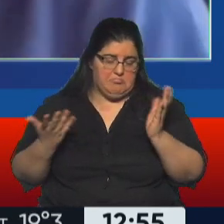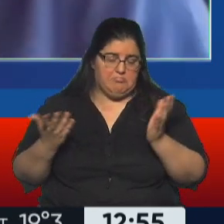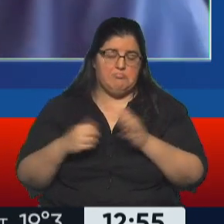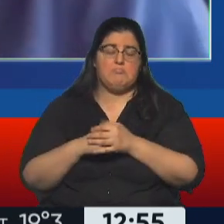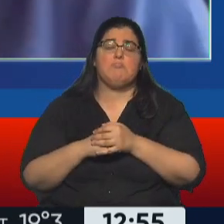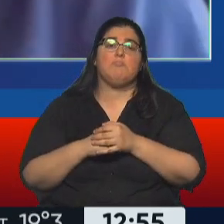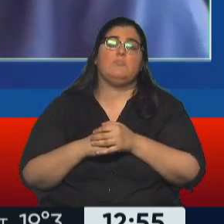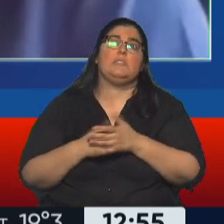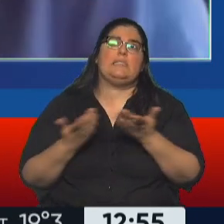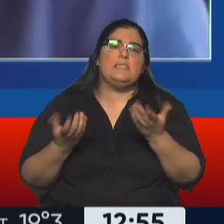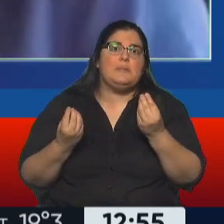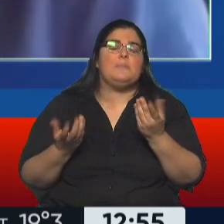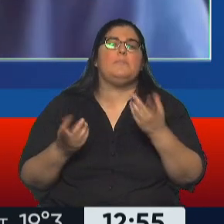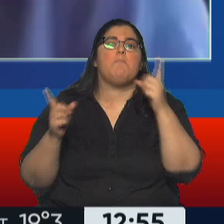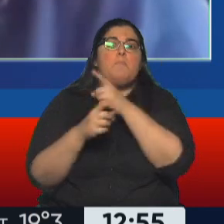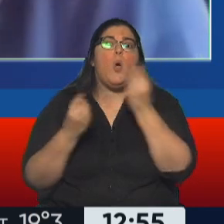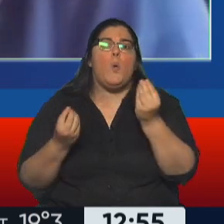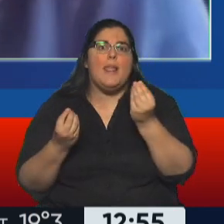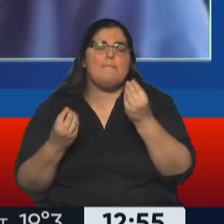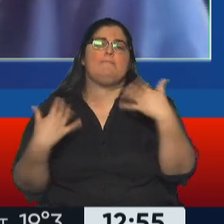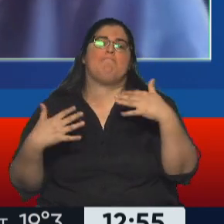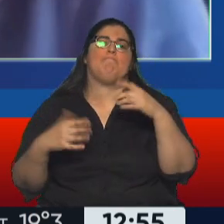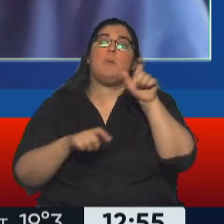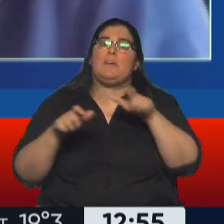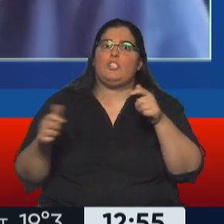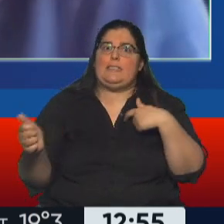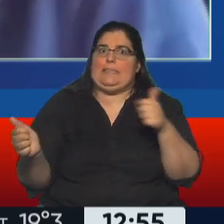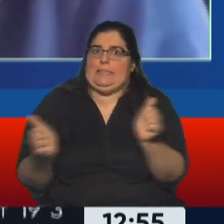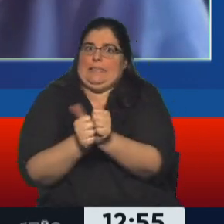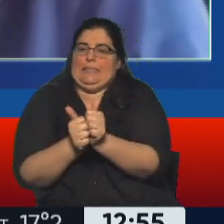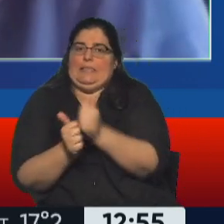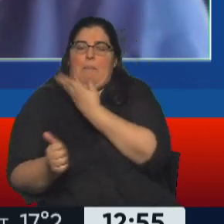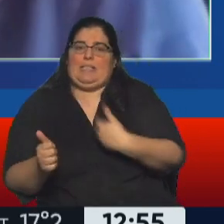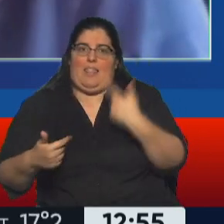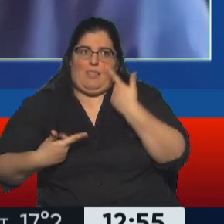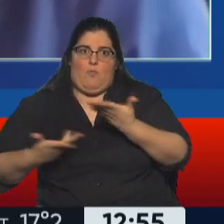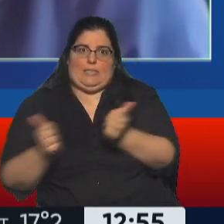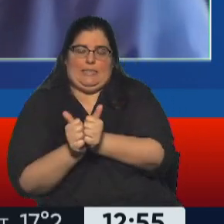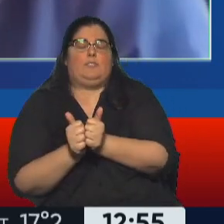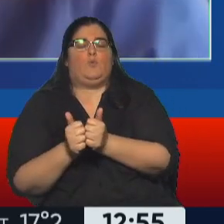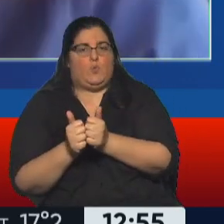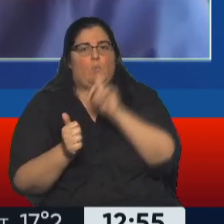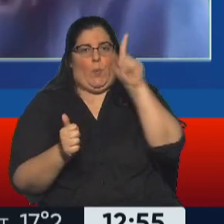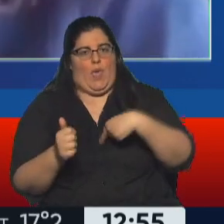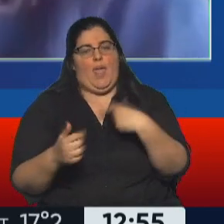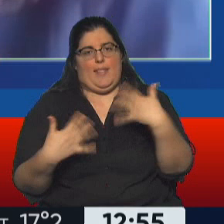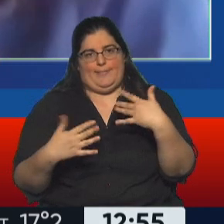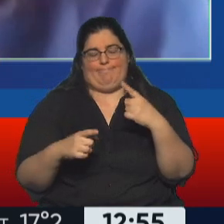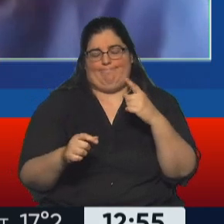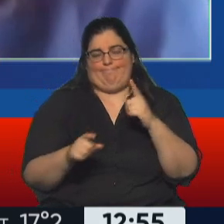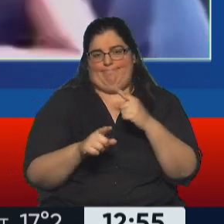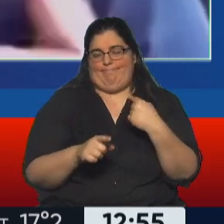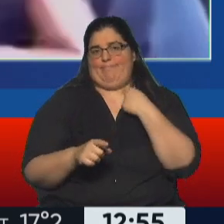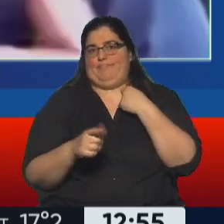Pero, claro, el problema es que pegarse mucho al presidente va a tener costos. Tiene costos. El presidente no